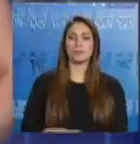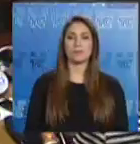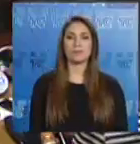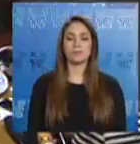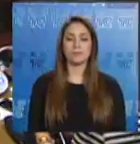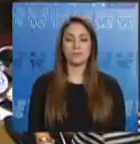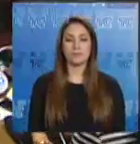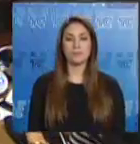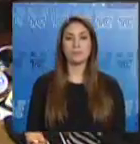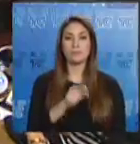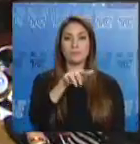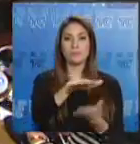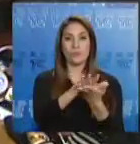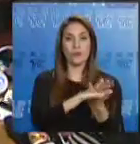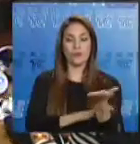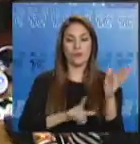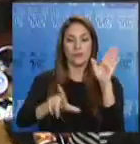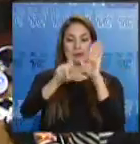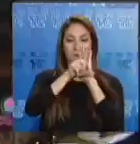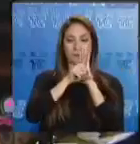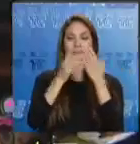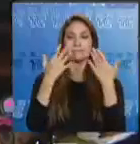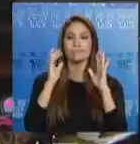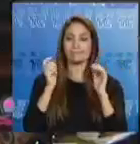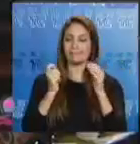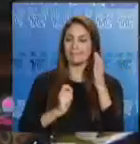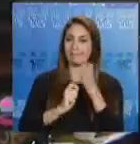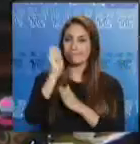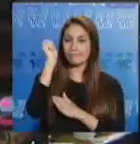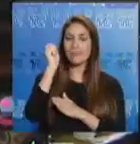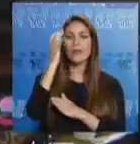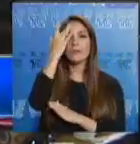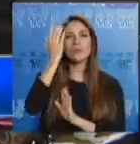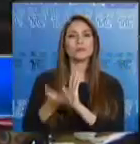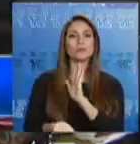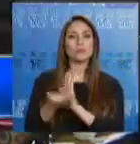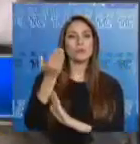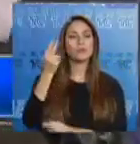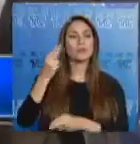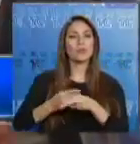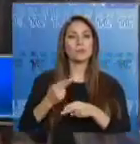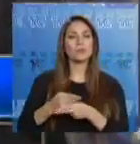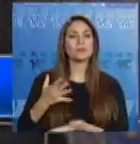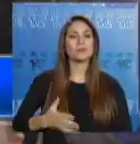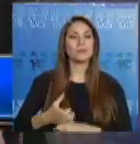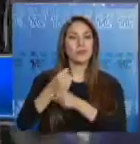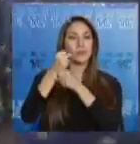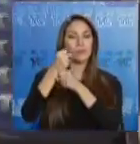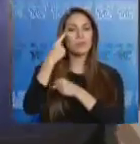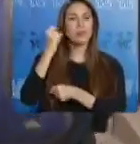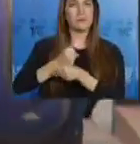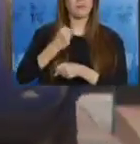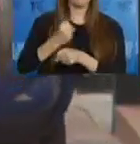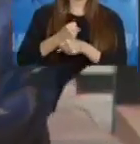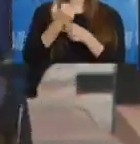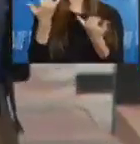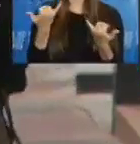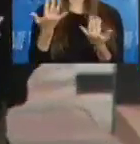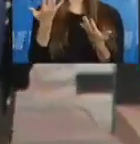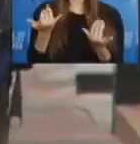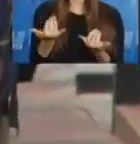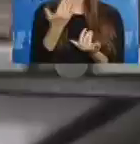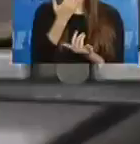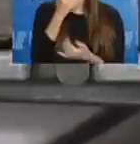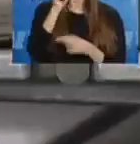El proyecto aprobado ayer por la Asamblea Nacional, viabiliza la implementación del denominado seguro de desempleo, que protege a las personas que se